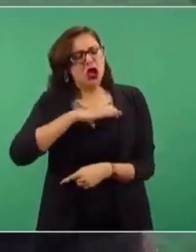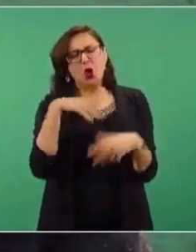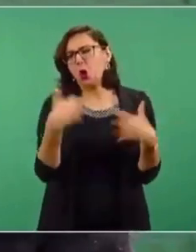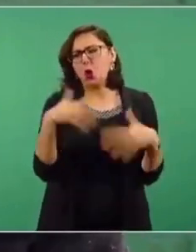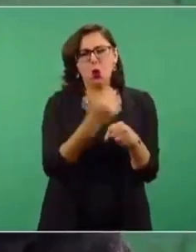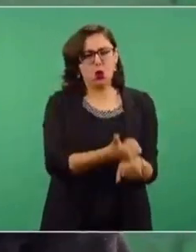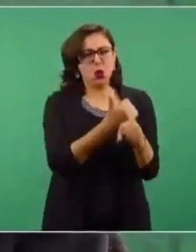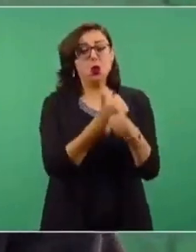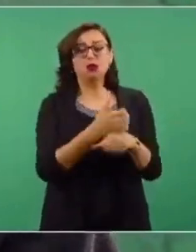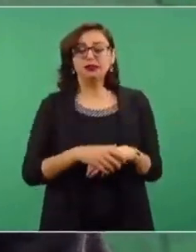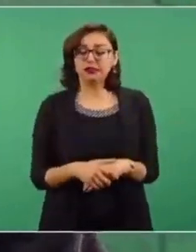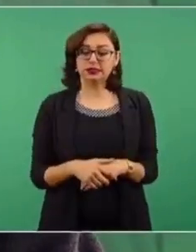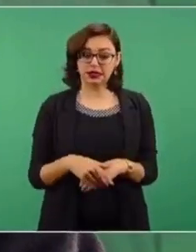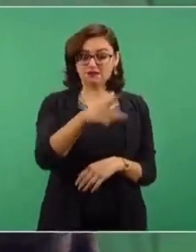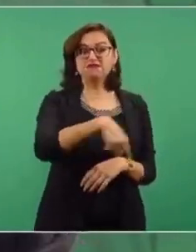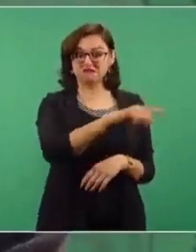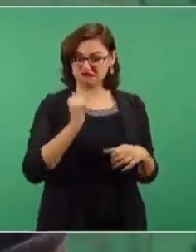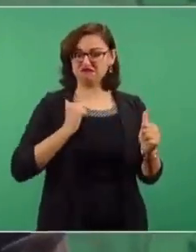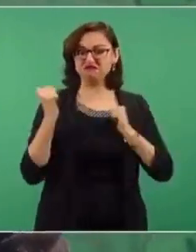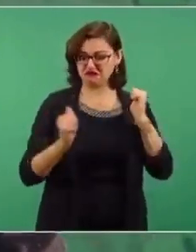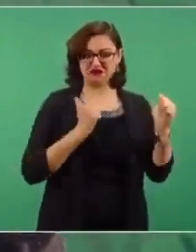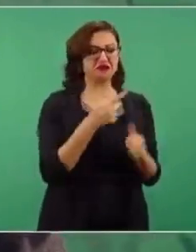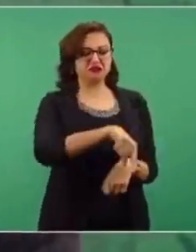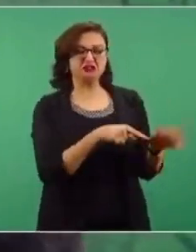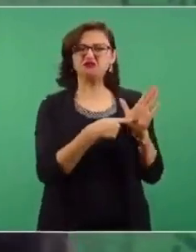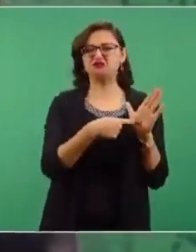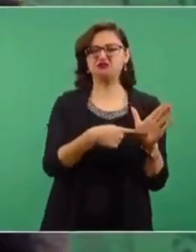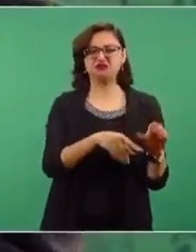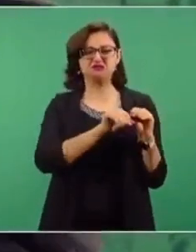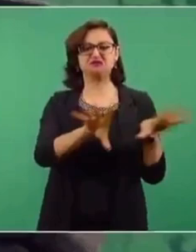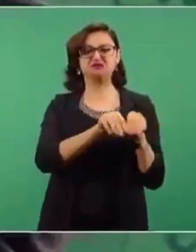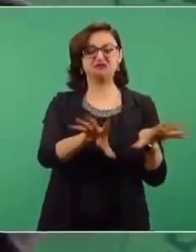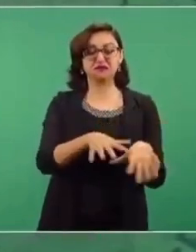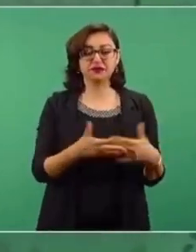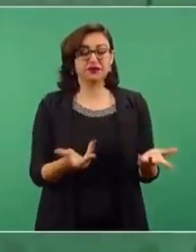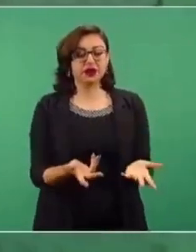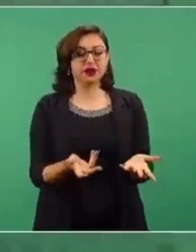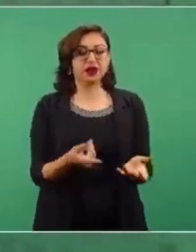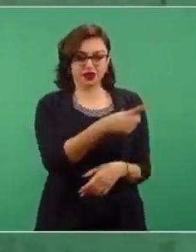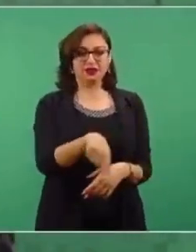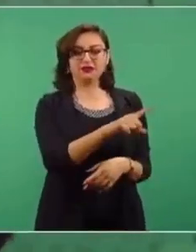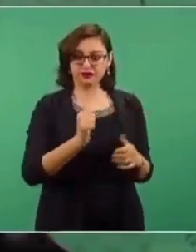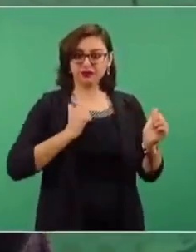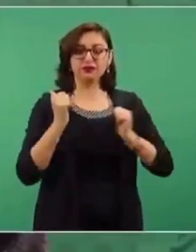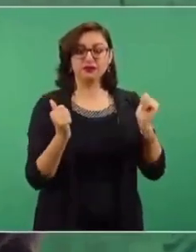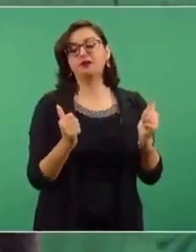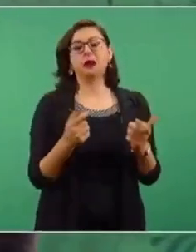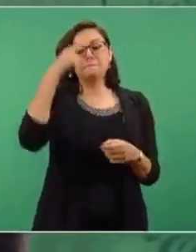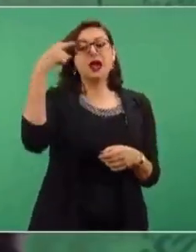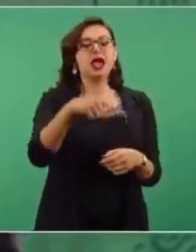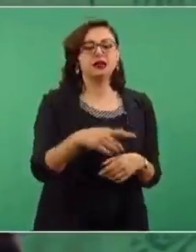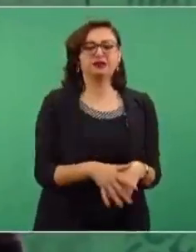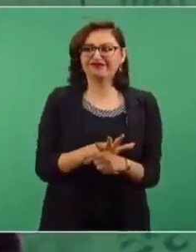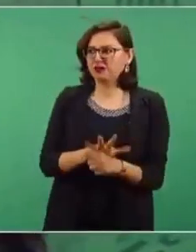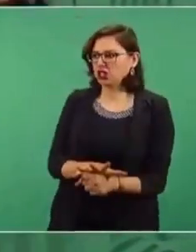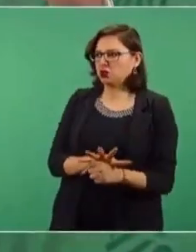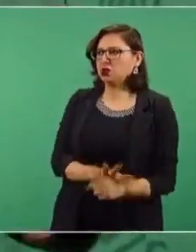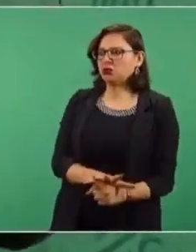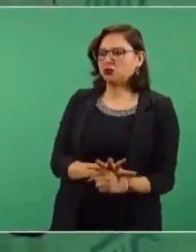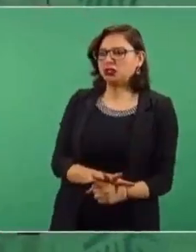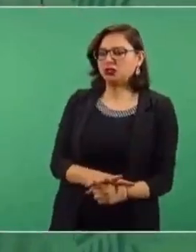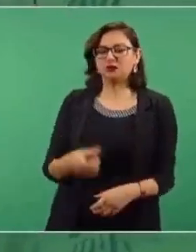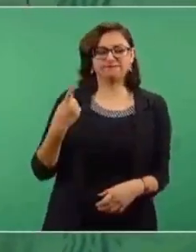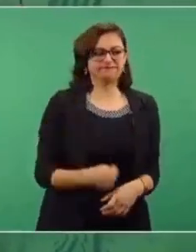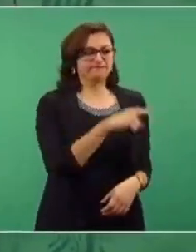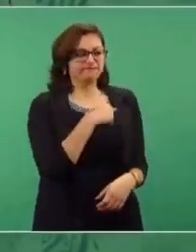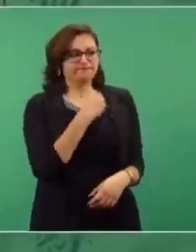en efecto hay falta de medicamentos, pero los agarraron con ese propósito para ver si dábamos marcha atrás y caíamos